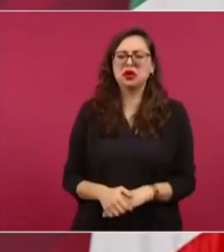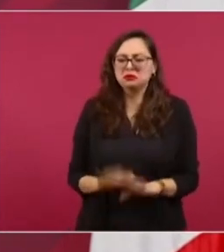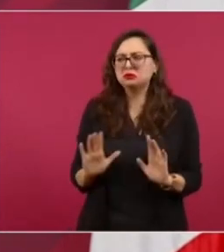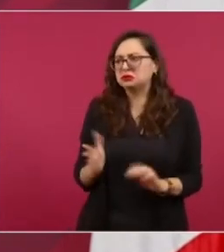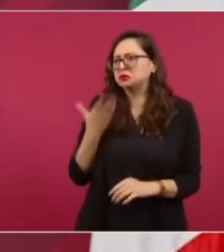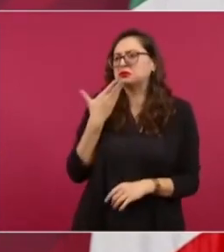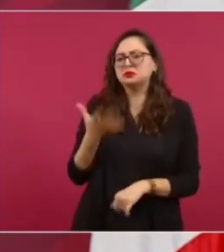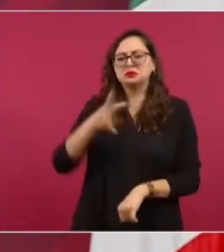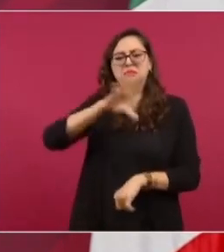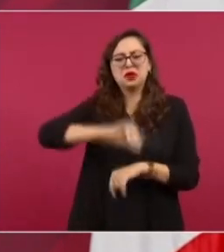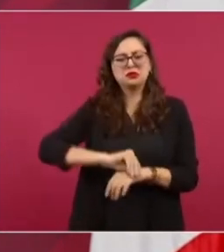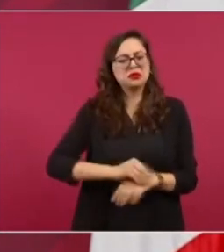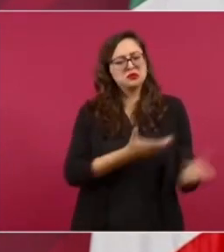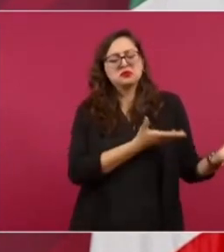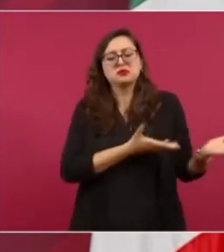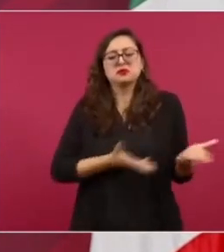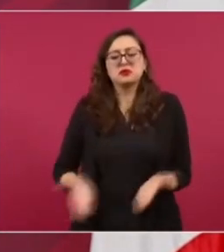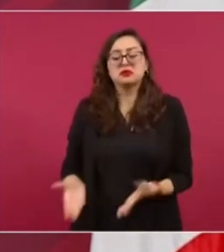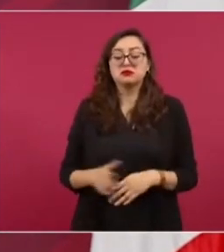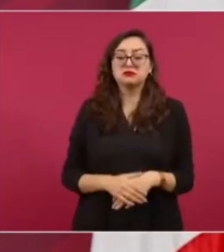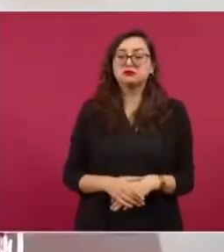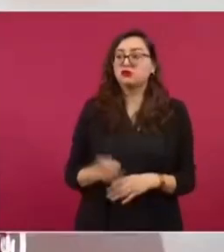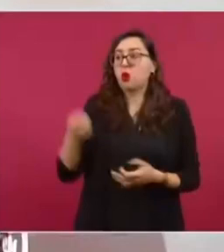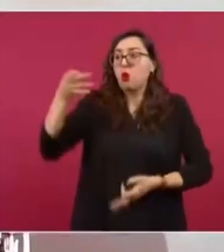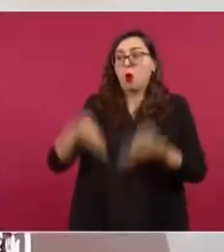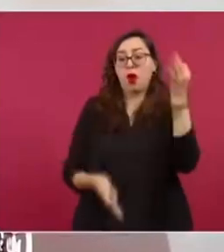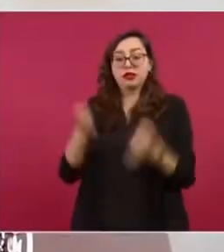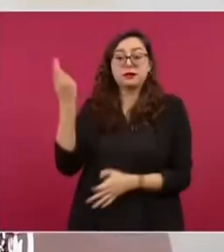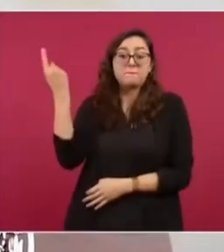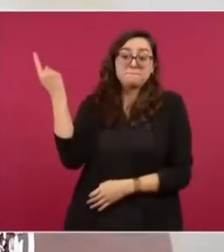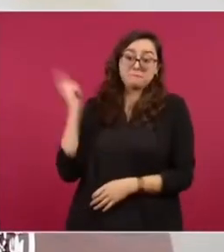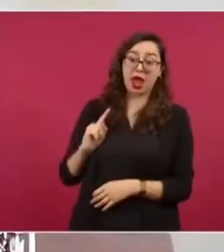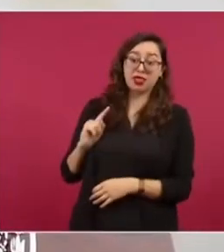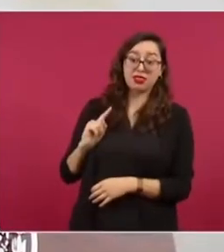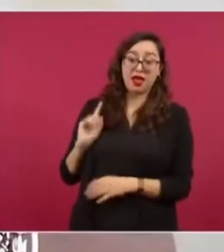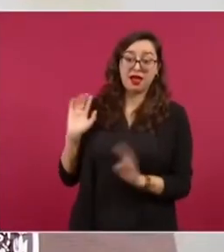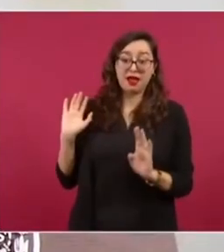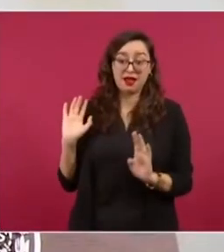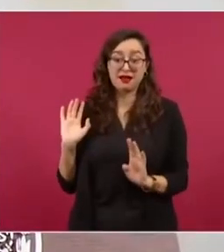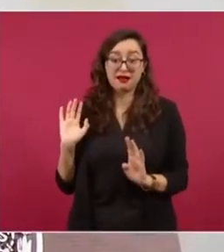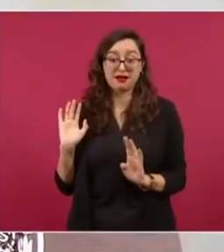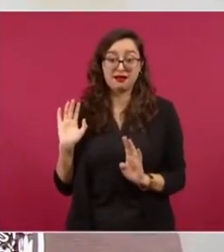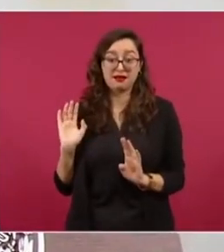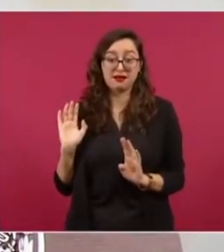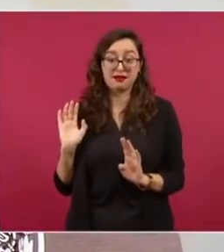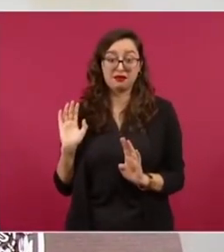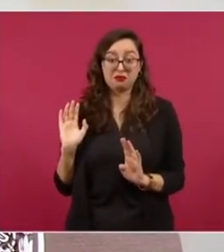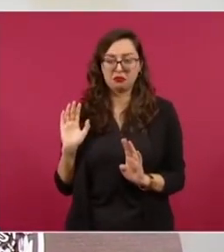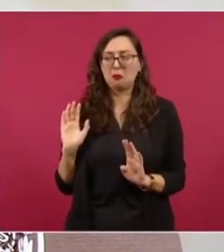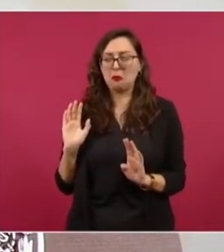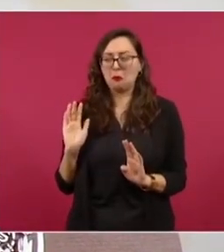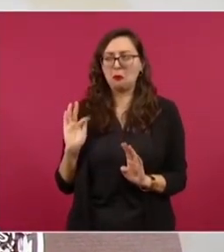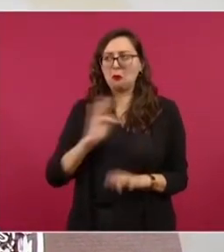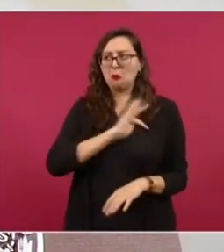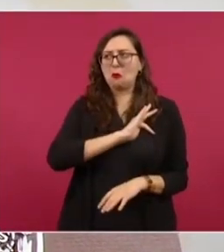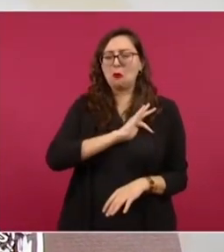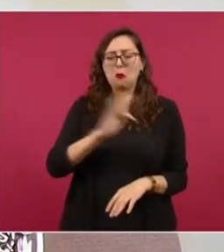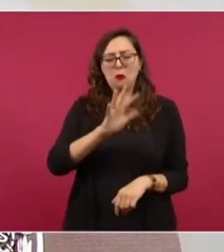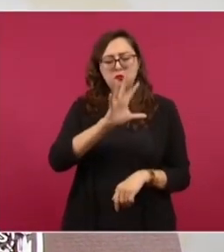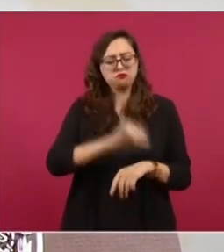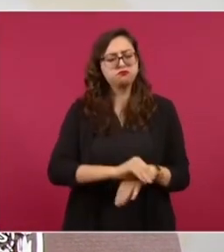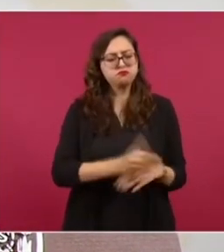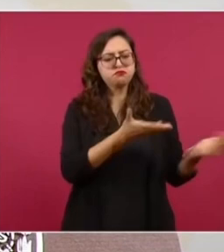si la autoridad competente este me lo